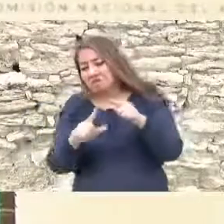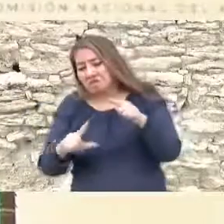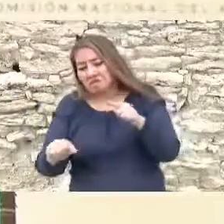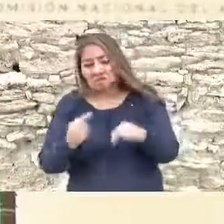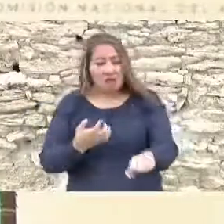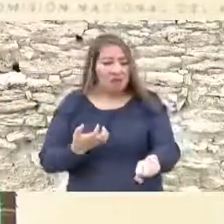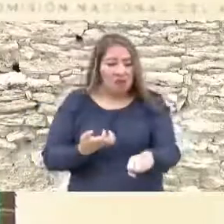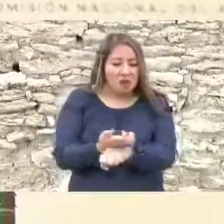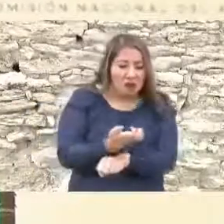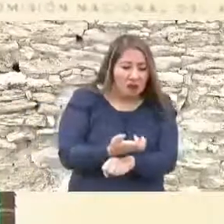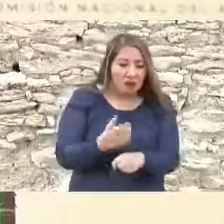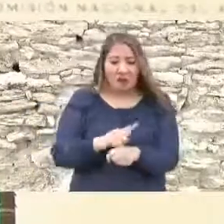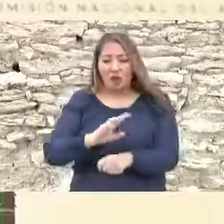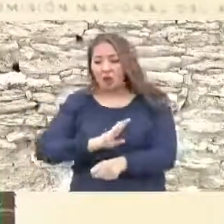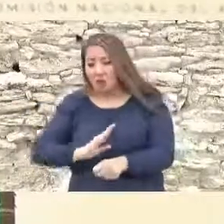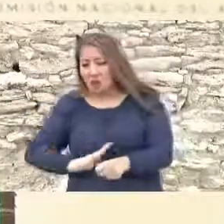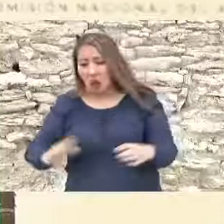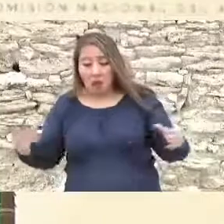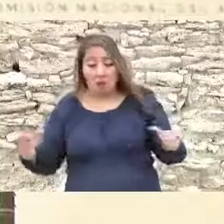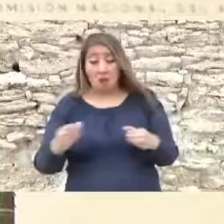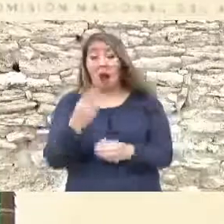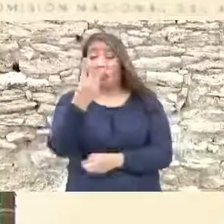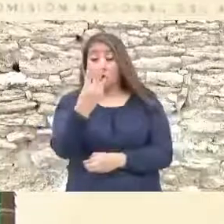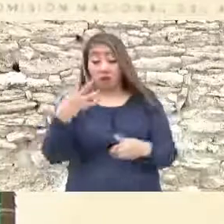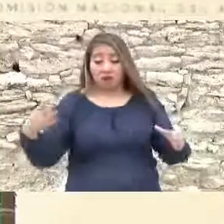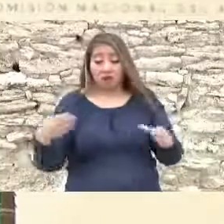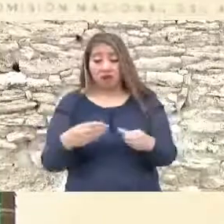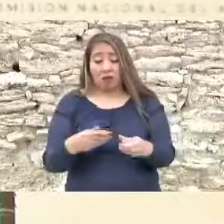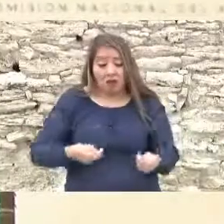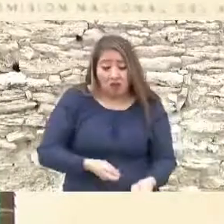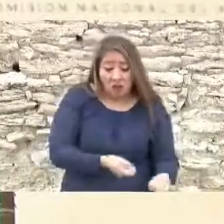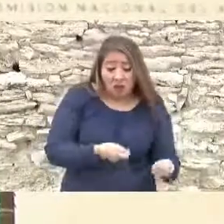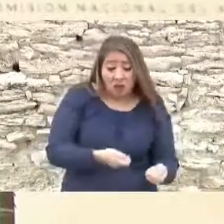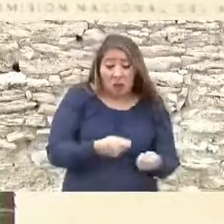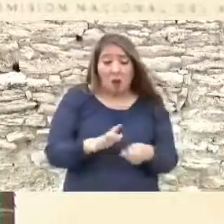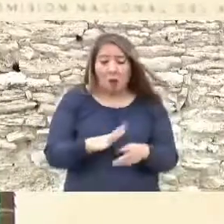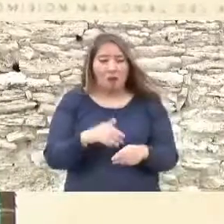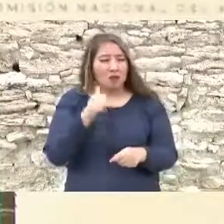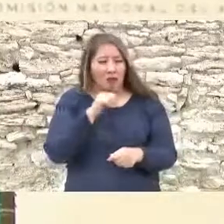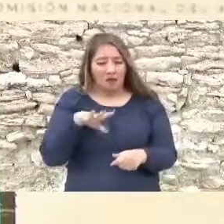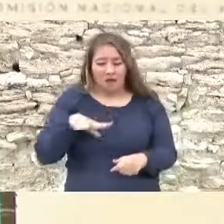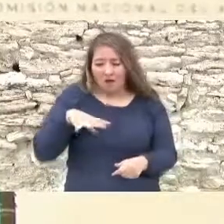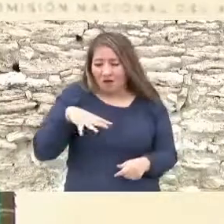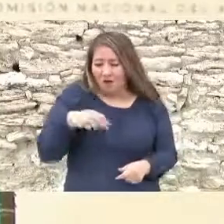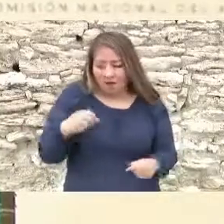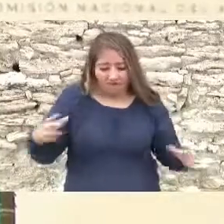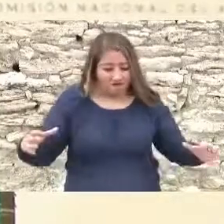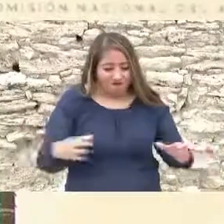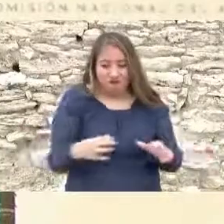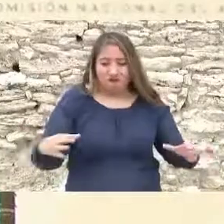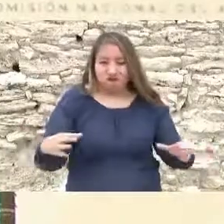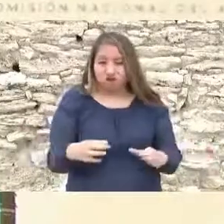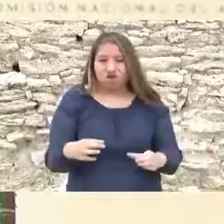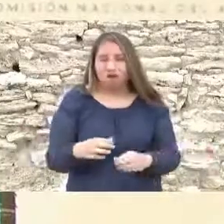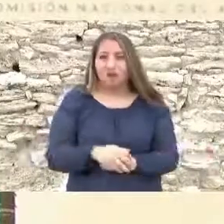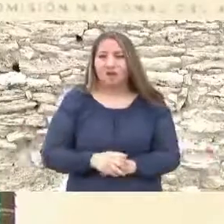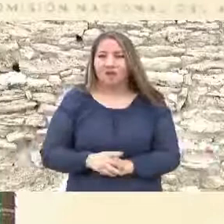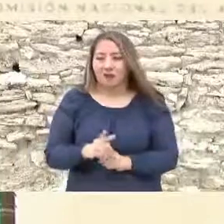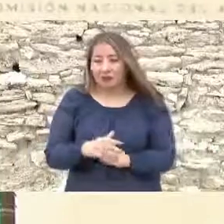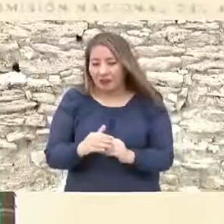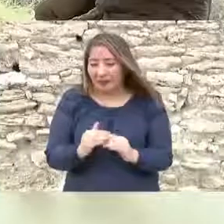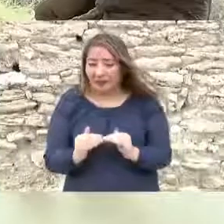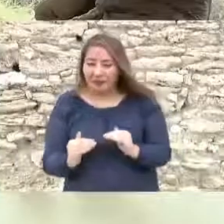la presidenta municipal y de los agricultores privados. Fue un esfuerzo muy importante. Se ha